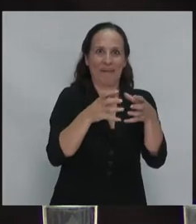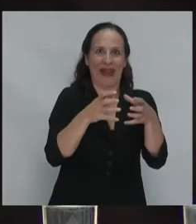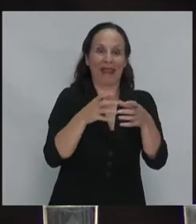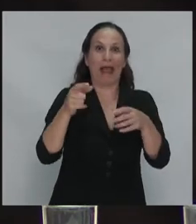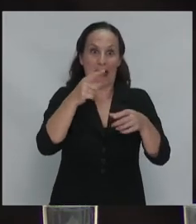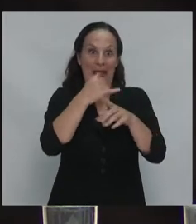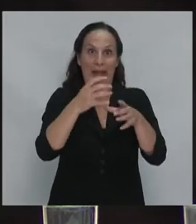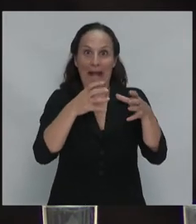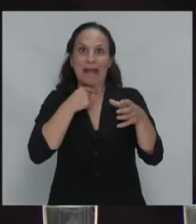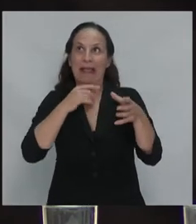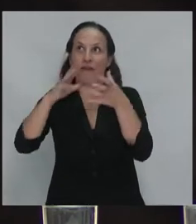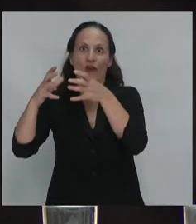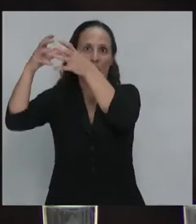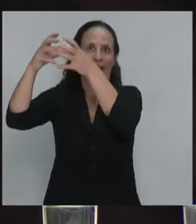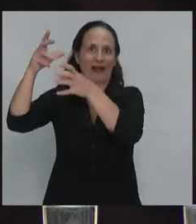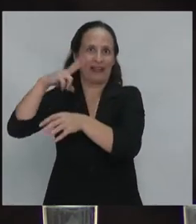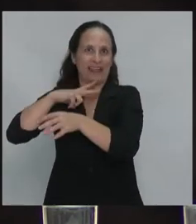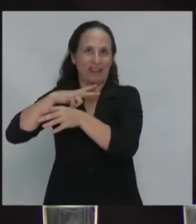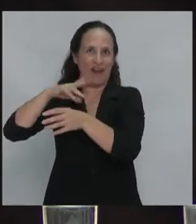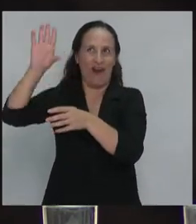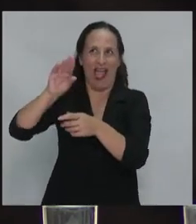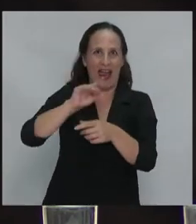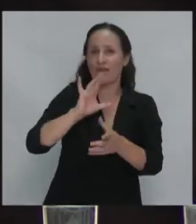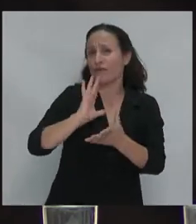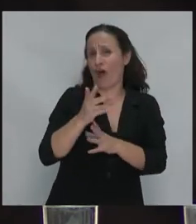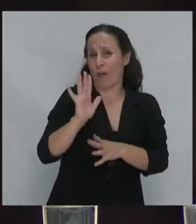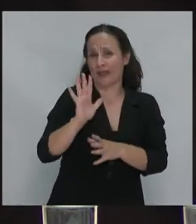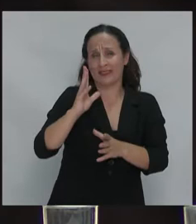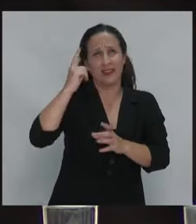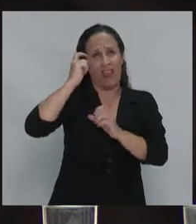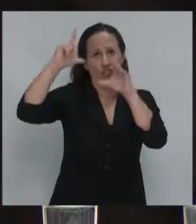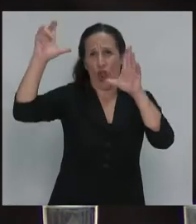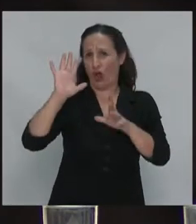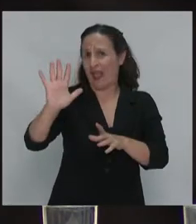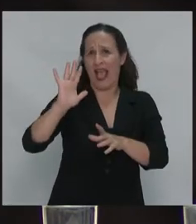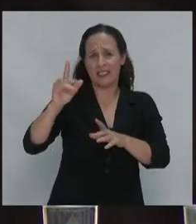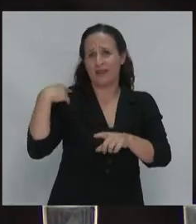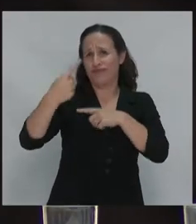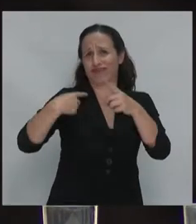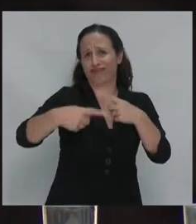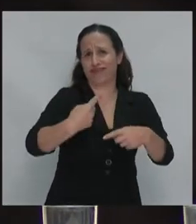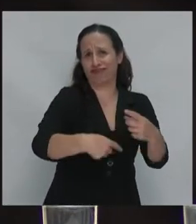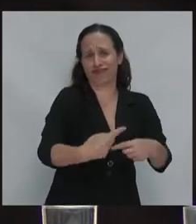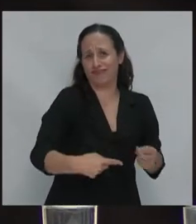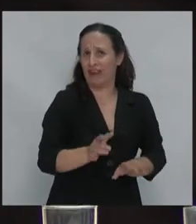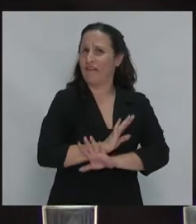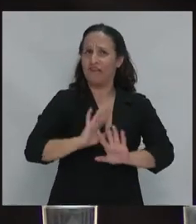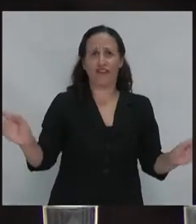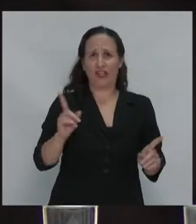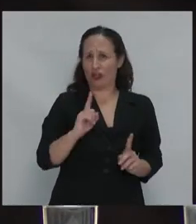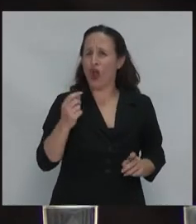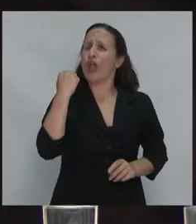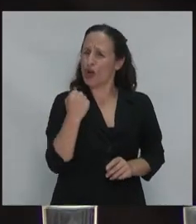esa era la lógica liberal que nos han metido siempre y de ahí no hemos salido a pesar de los cambios